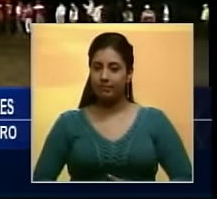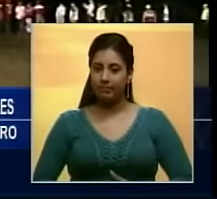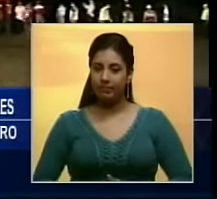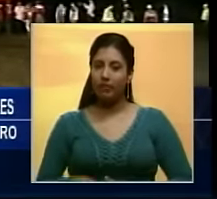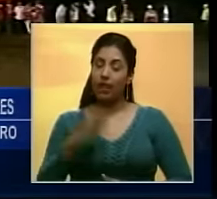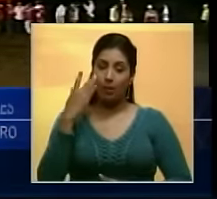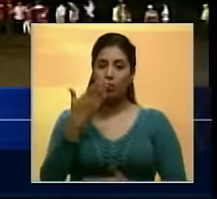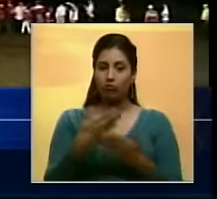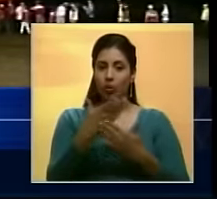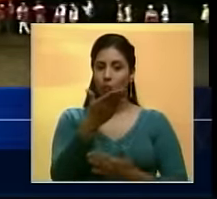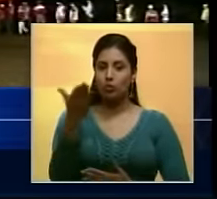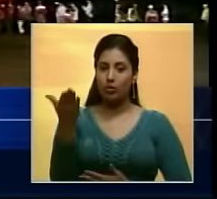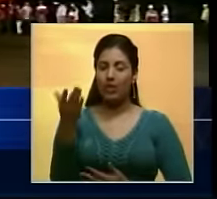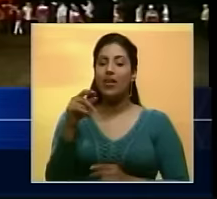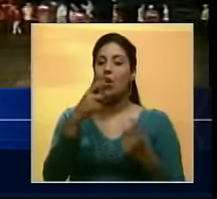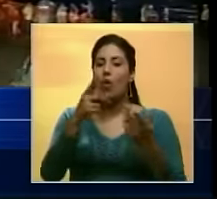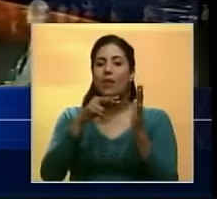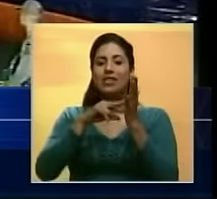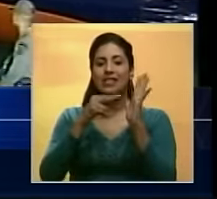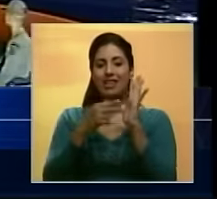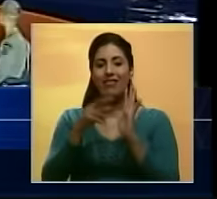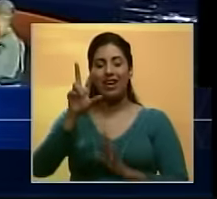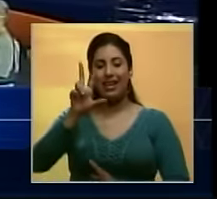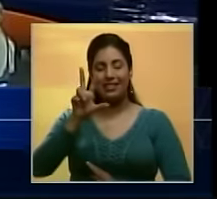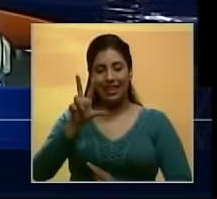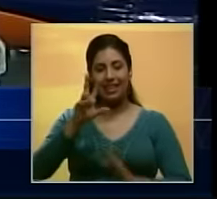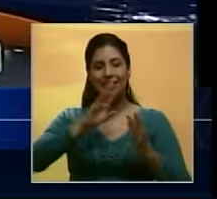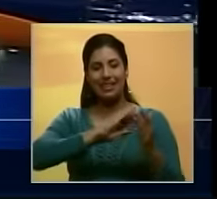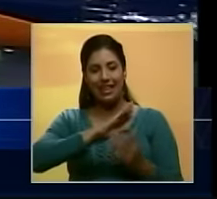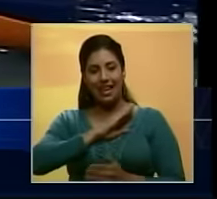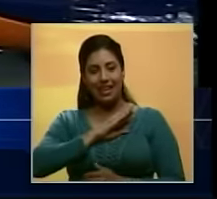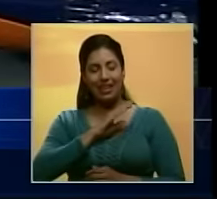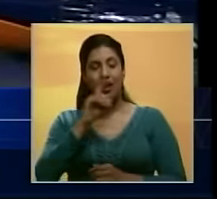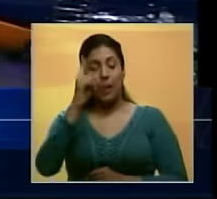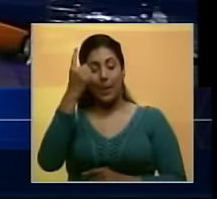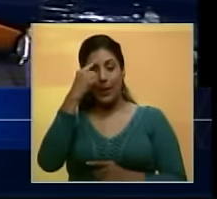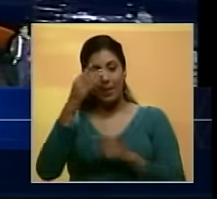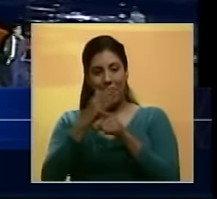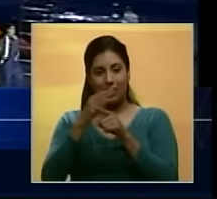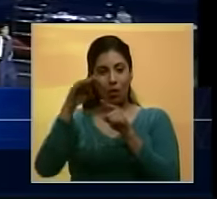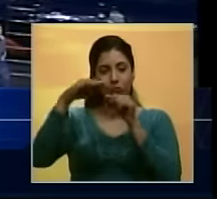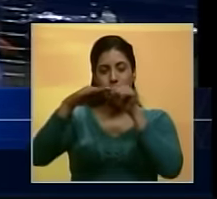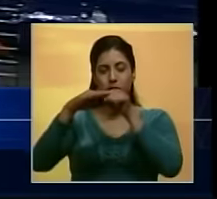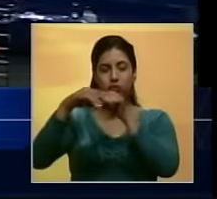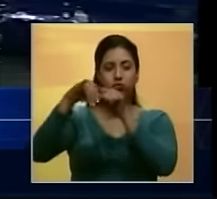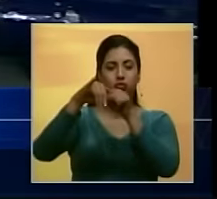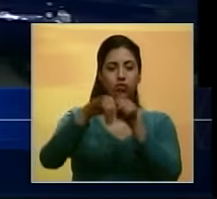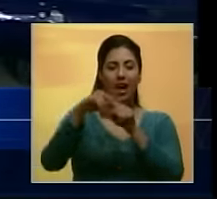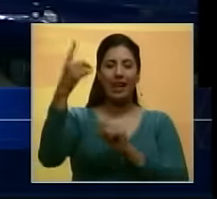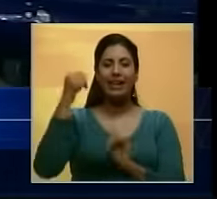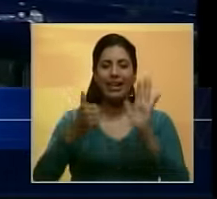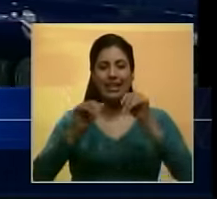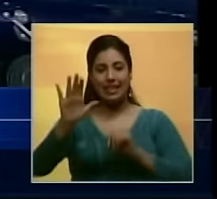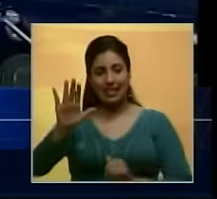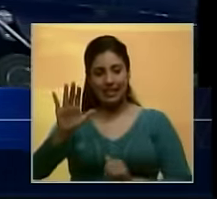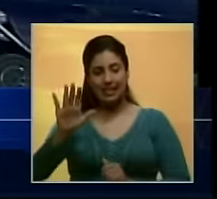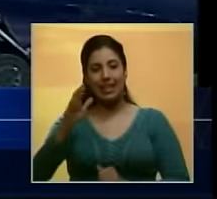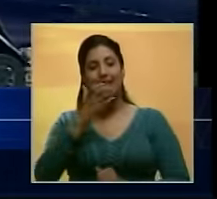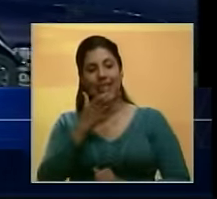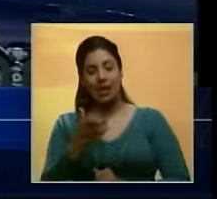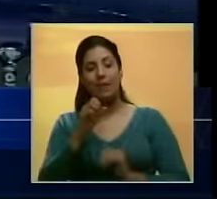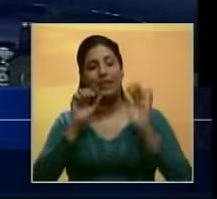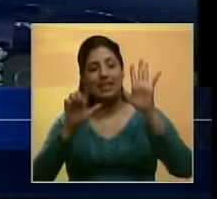Fíjense usted que con este viene siendo tres cargas que hemos tenido. Una primera carga que fue la que llegó el día 15 con 76